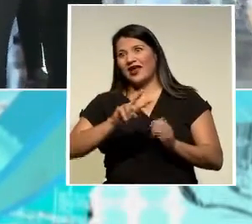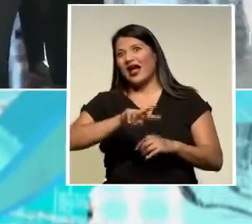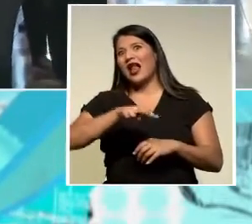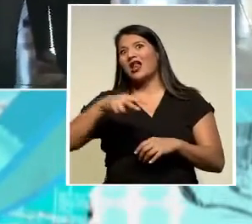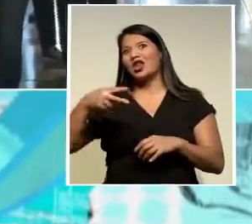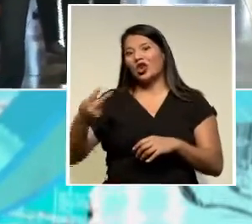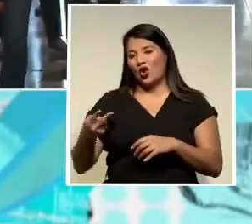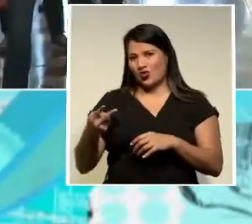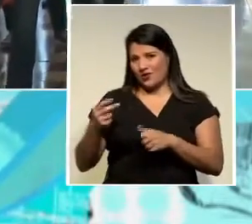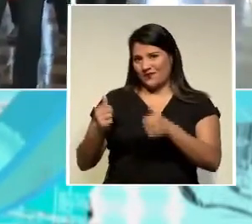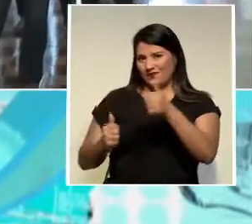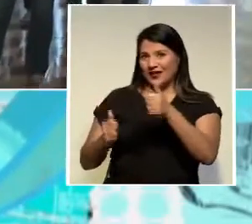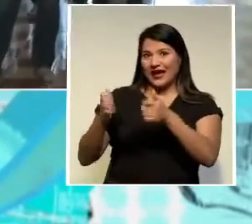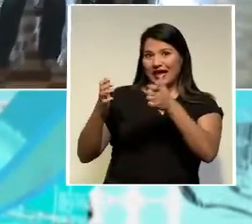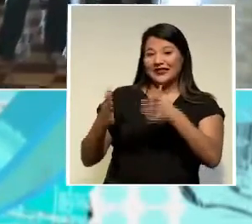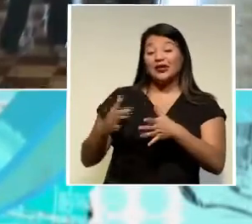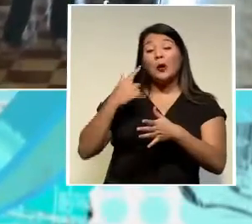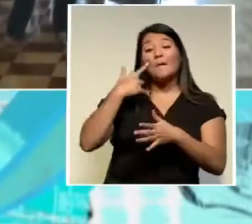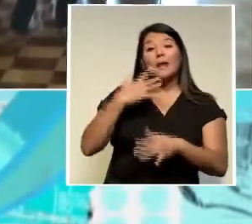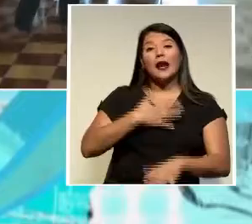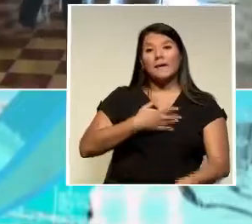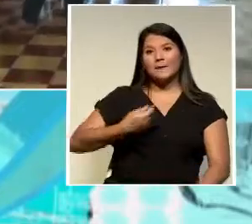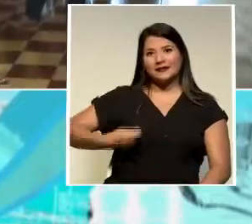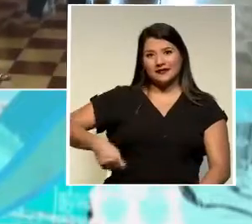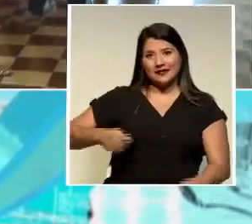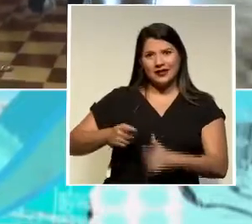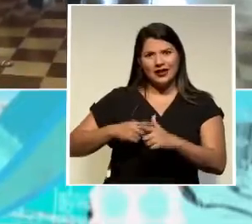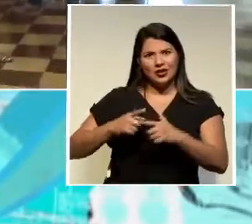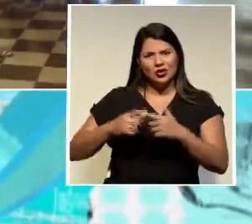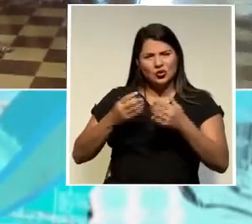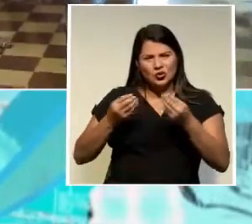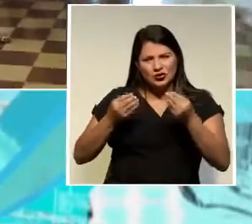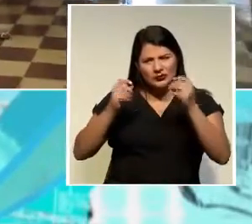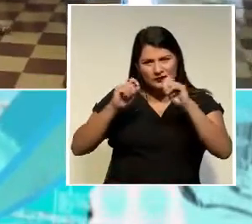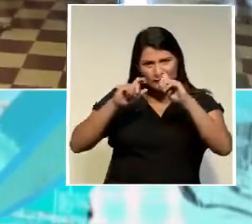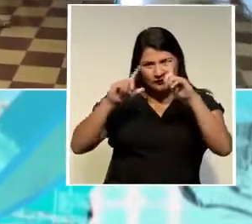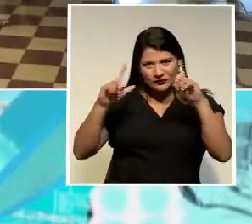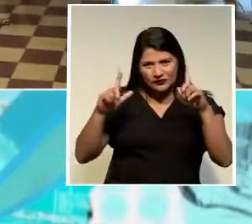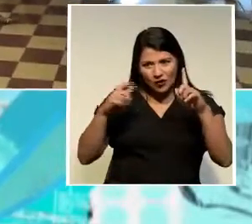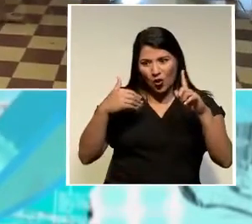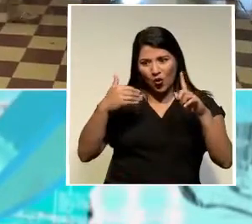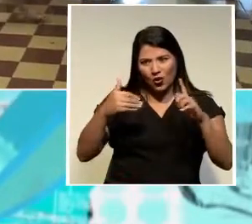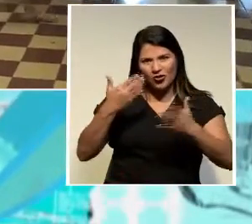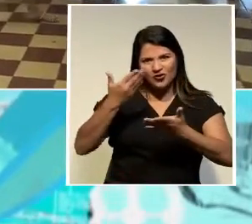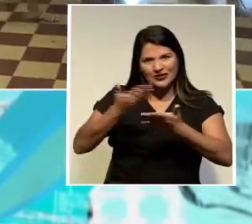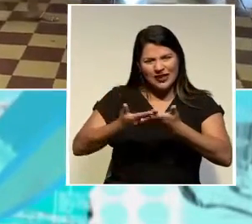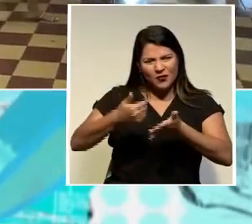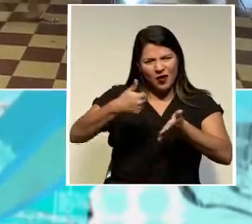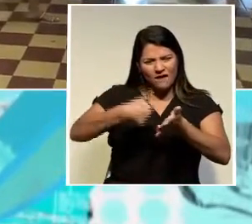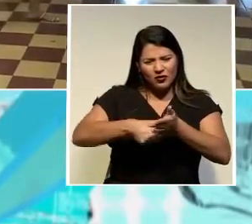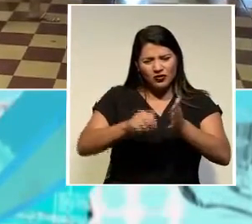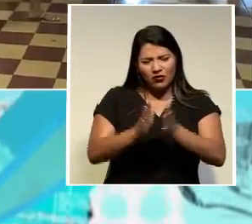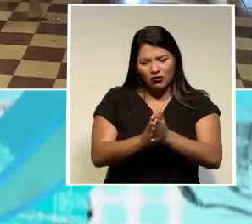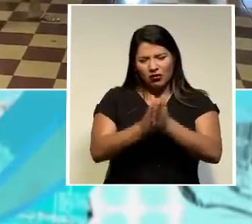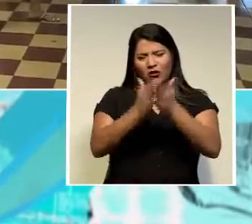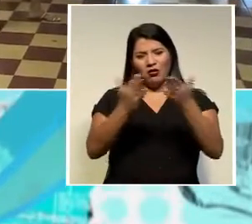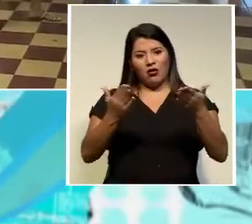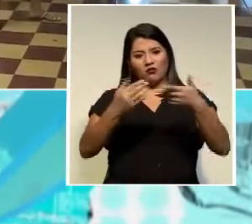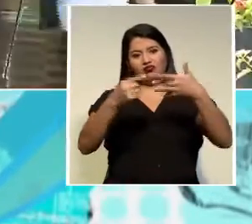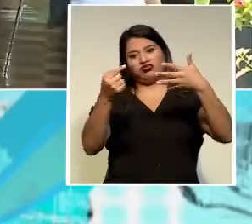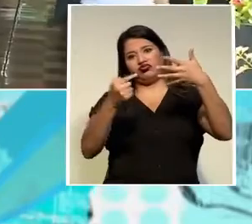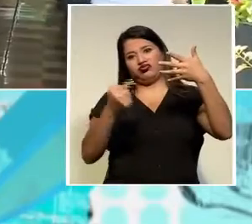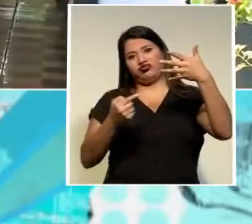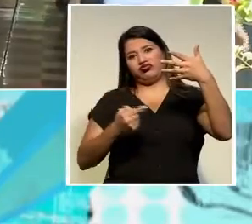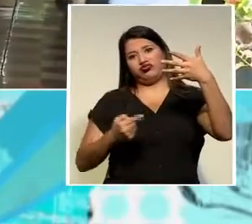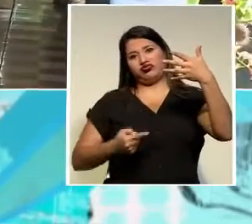ser bastante sorprendente también como lo mencionaba usted a la hora de abrir esa papeleta presidencial en febrero